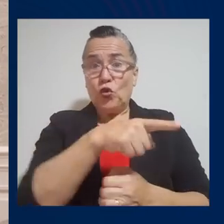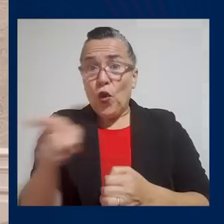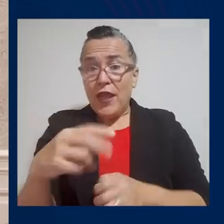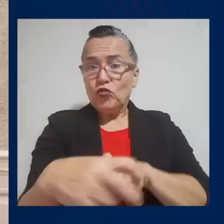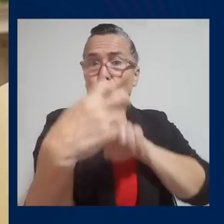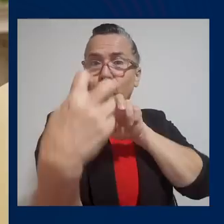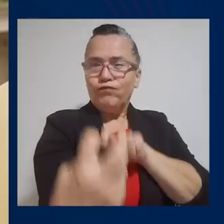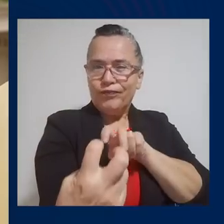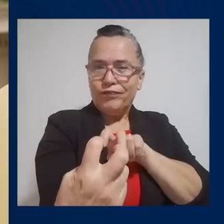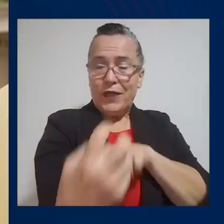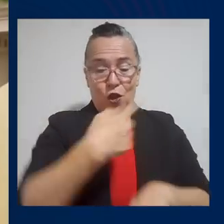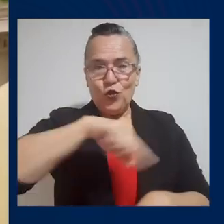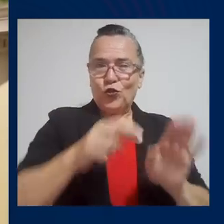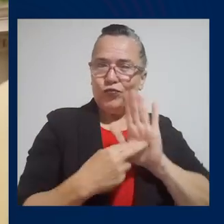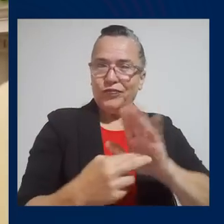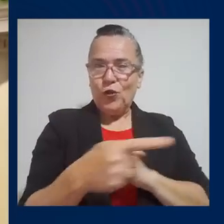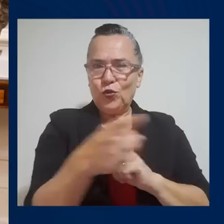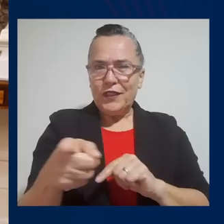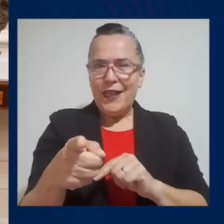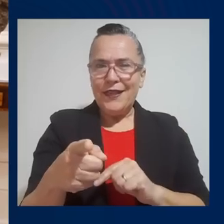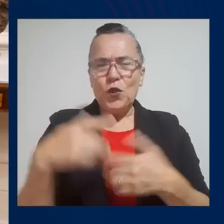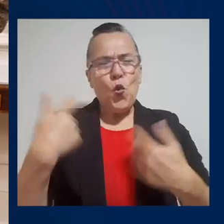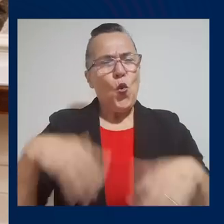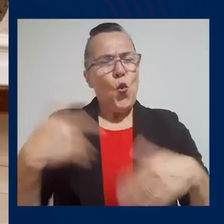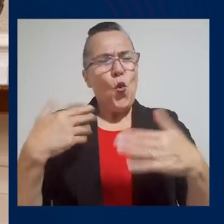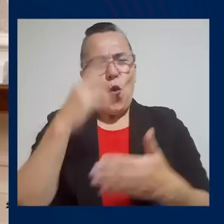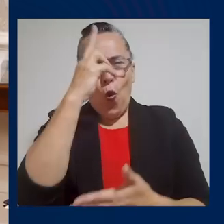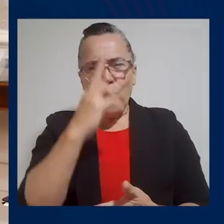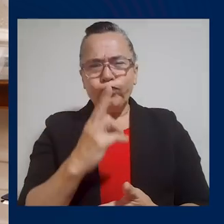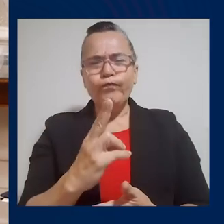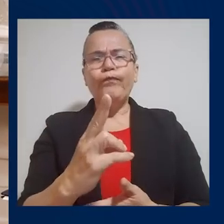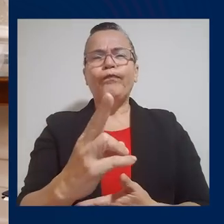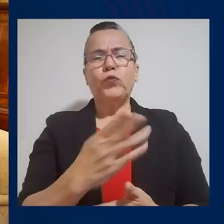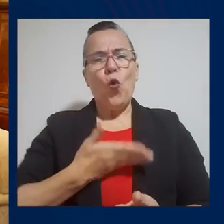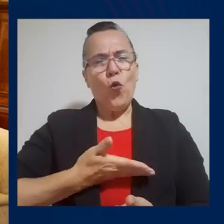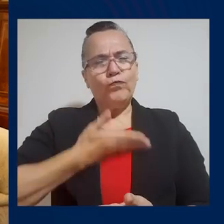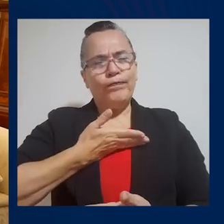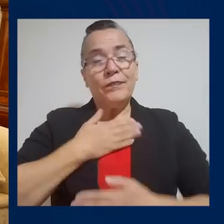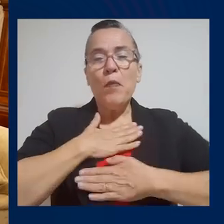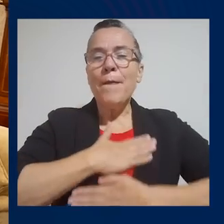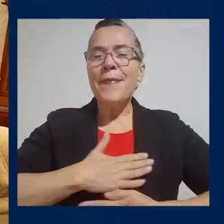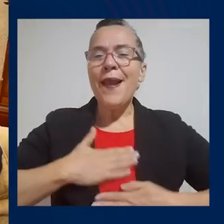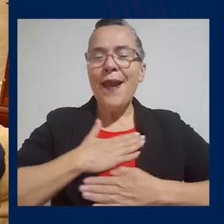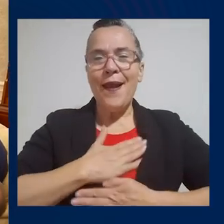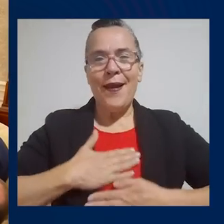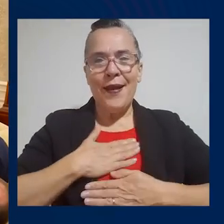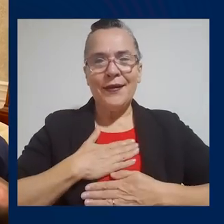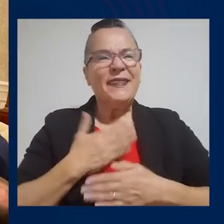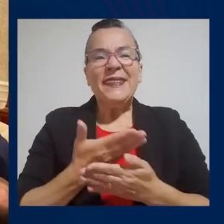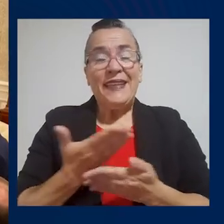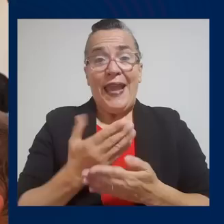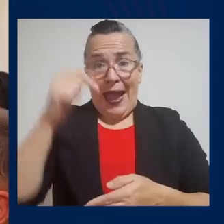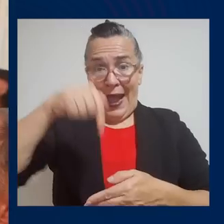que los representa a ustedes. No saben el honor, el orgullo y el placer de haber